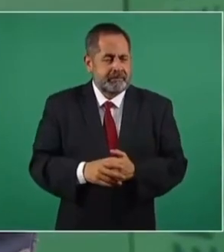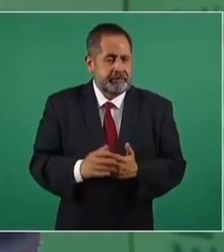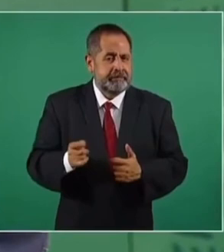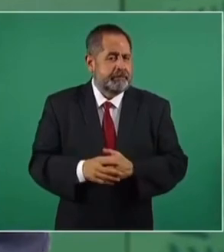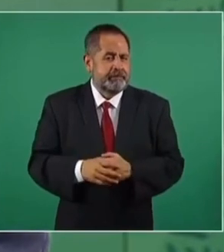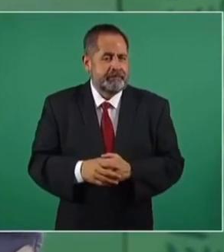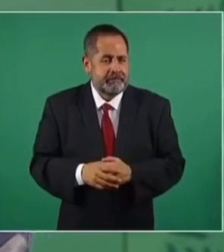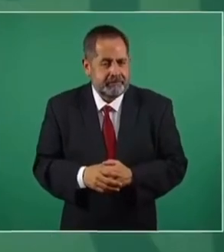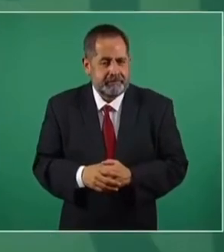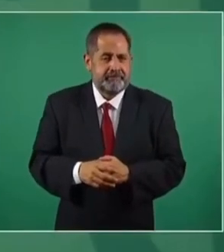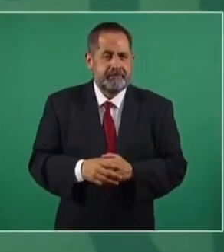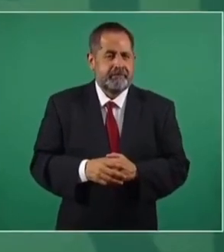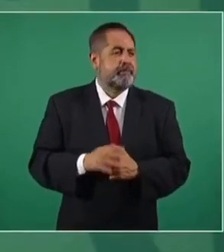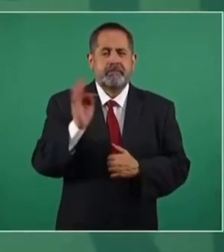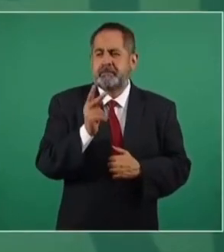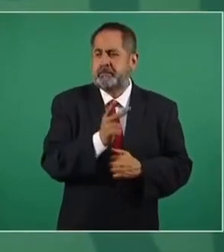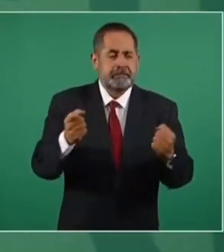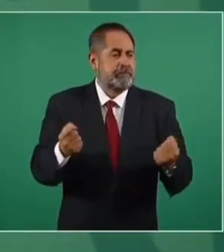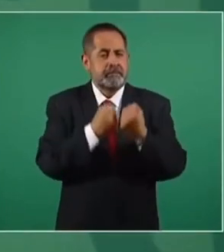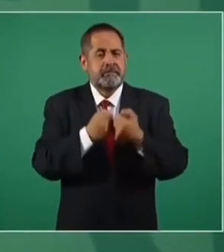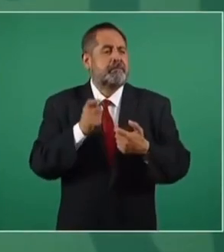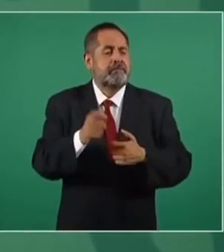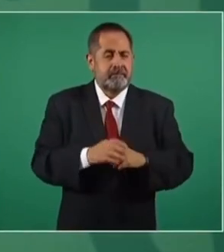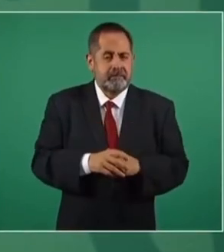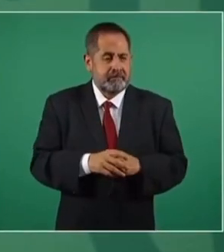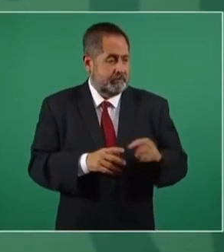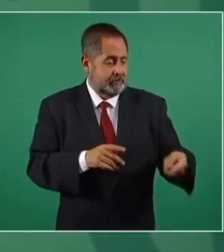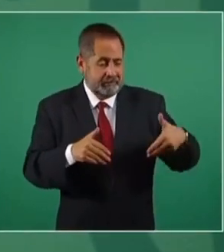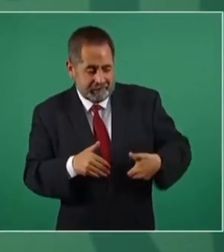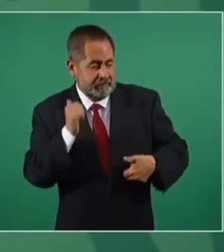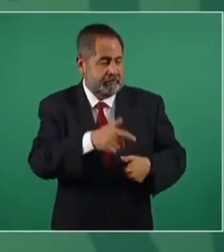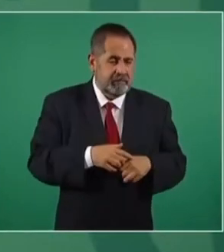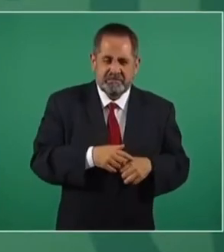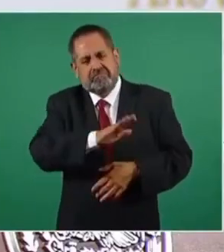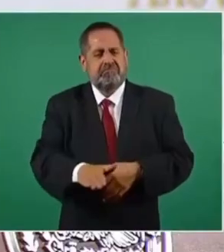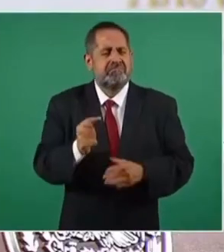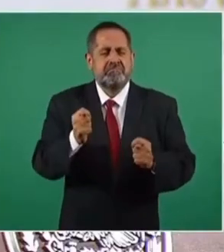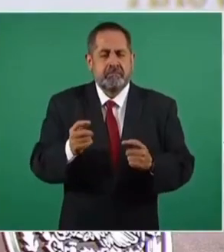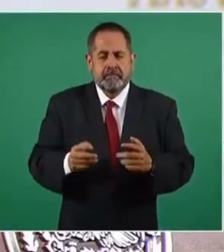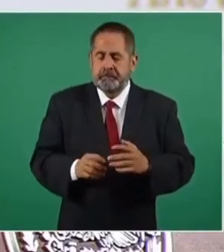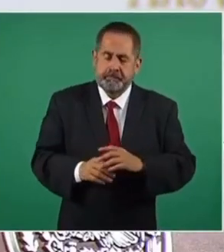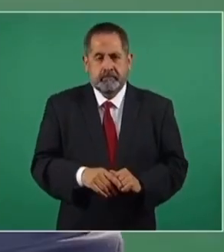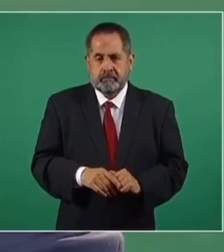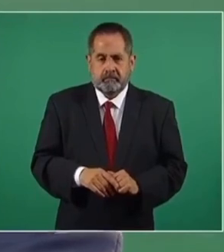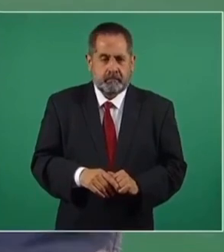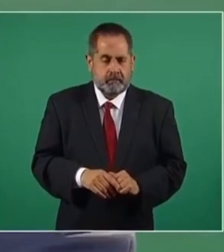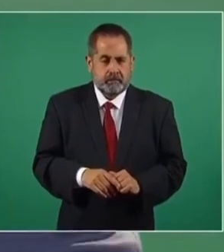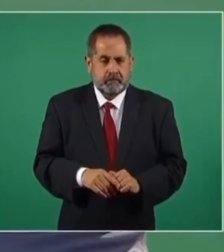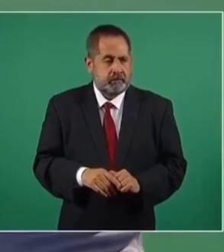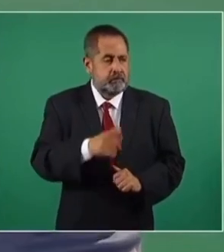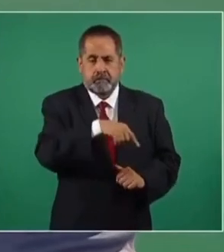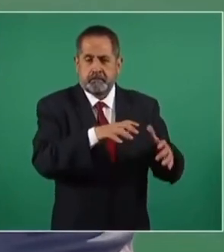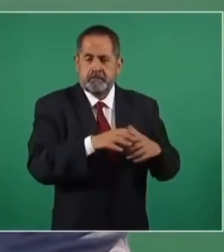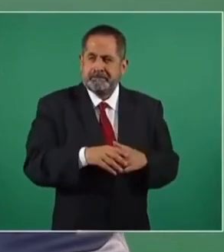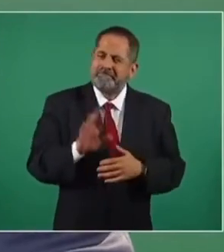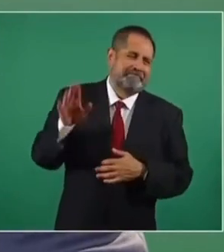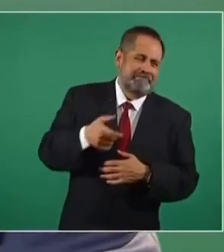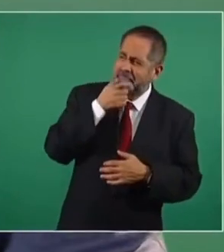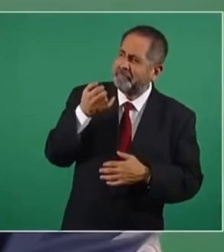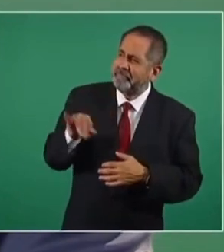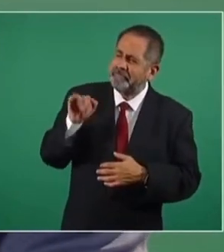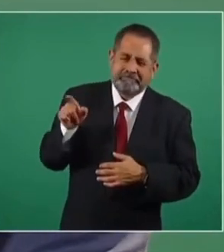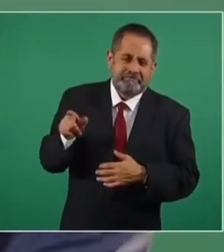el que en un enfrentamiento los que quedaban heridos los remataban. Eso no. Se ríen, se burlan